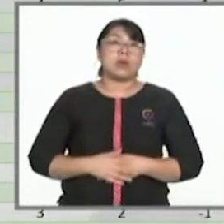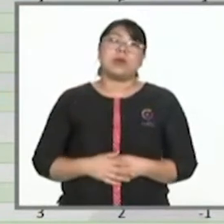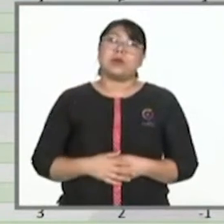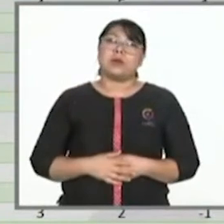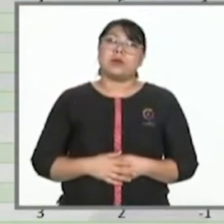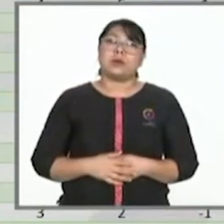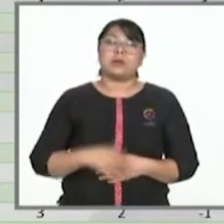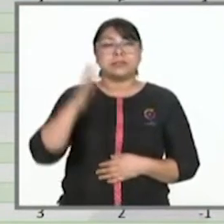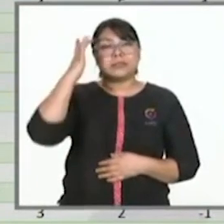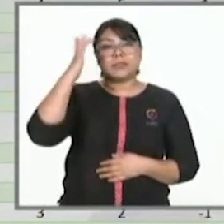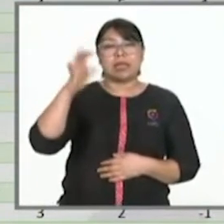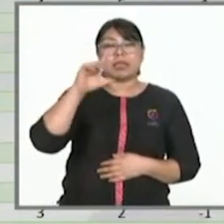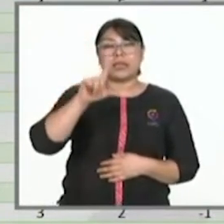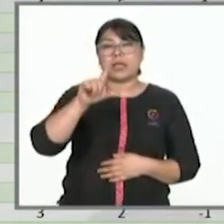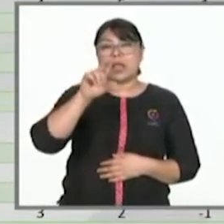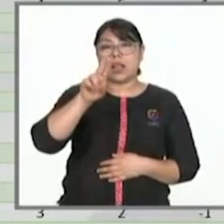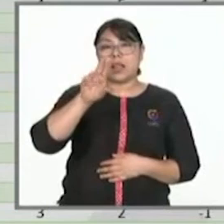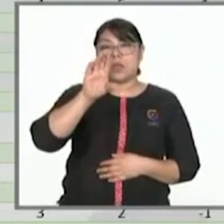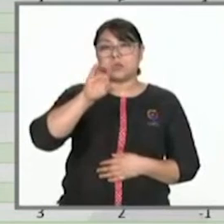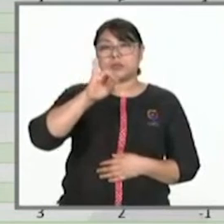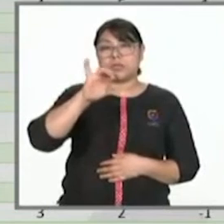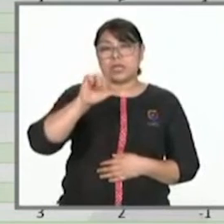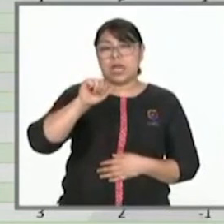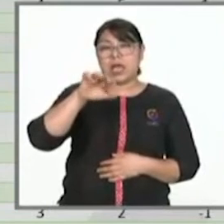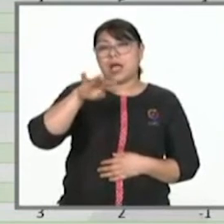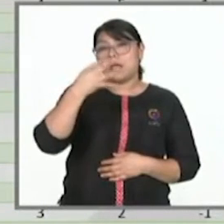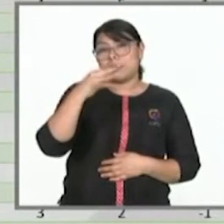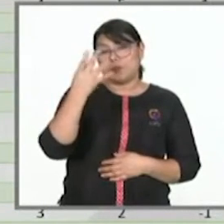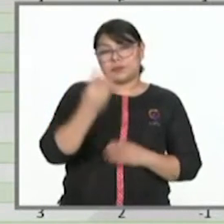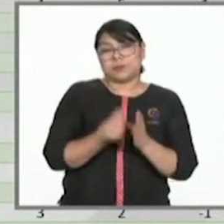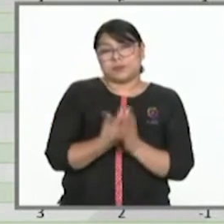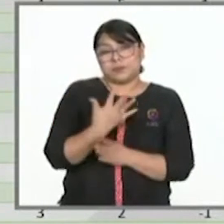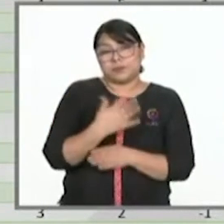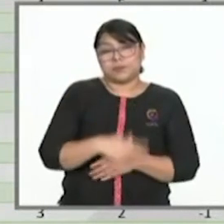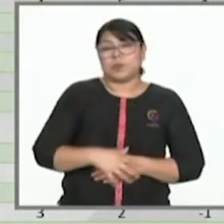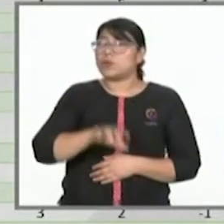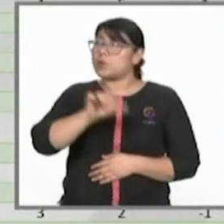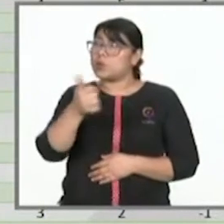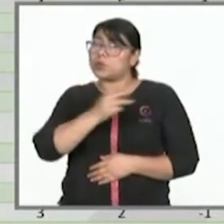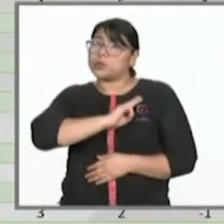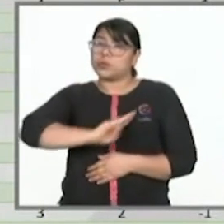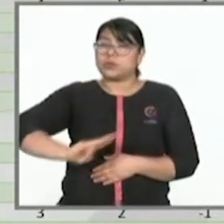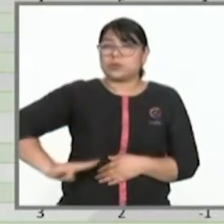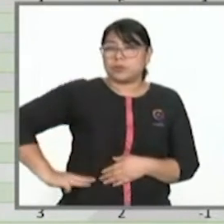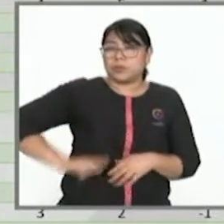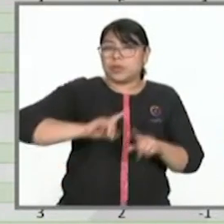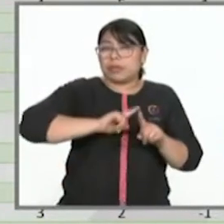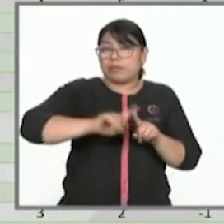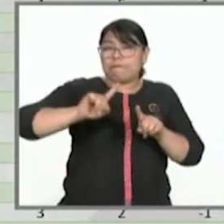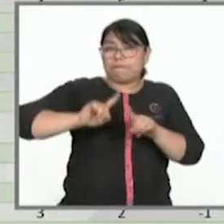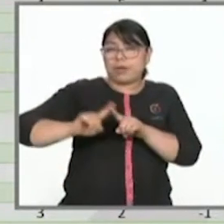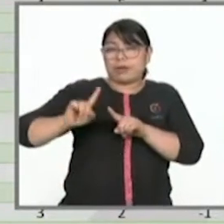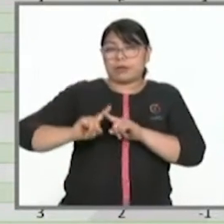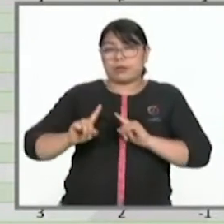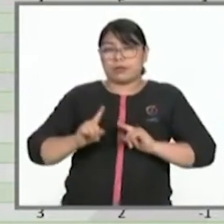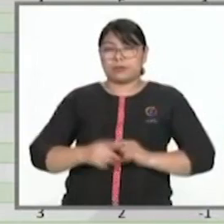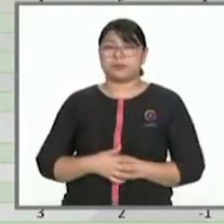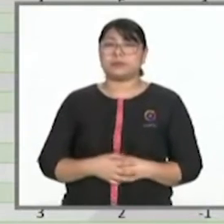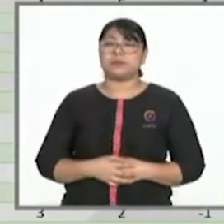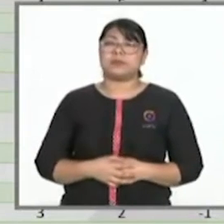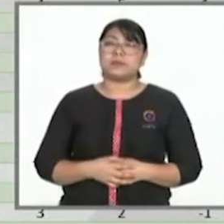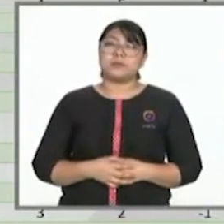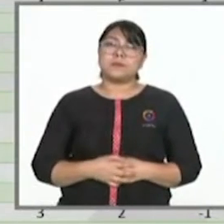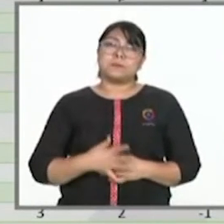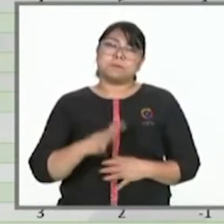Santa Lucía del Camino, con 14 casos nuevos. Y el resto de los municipios que se enlistan en la pantalla,